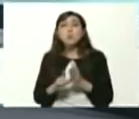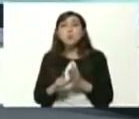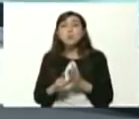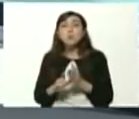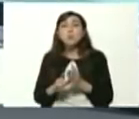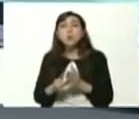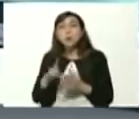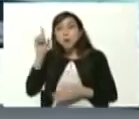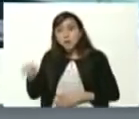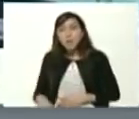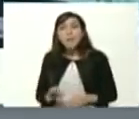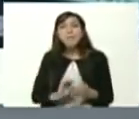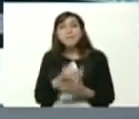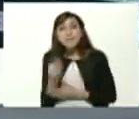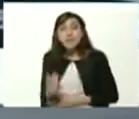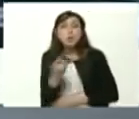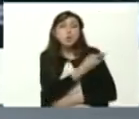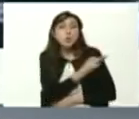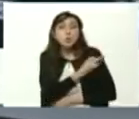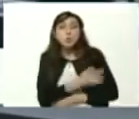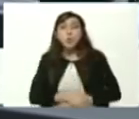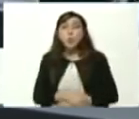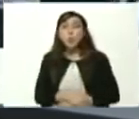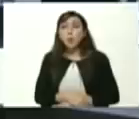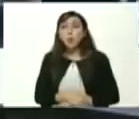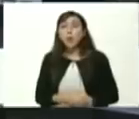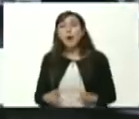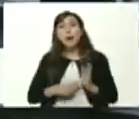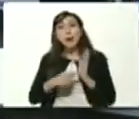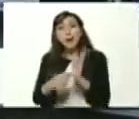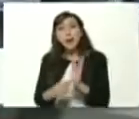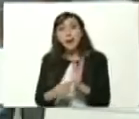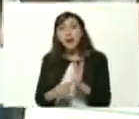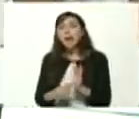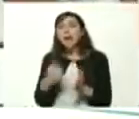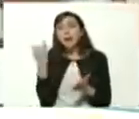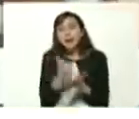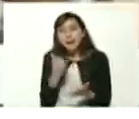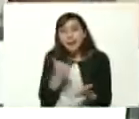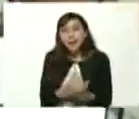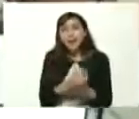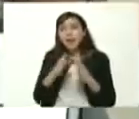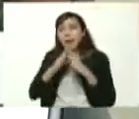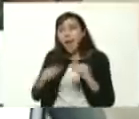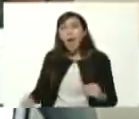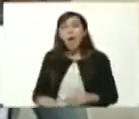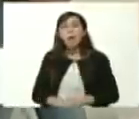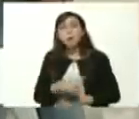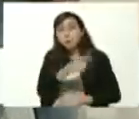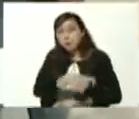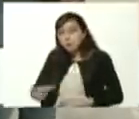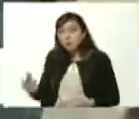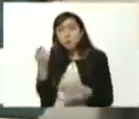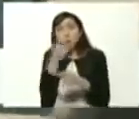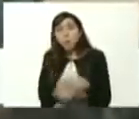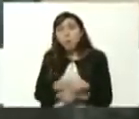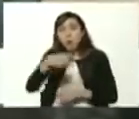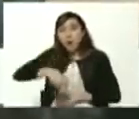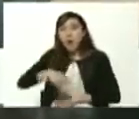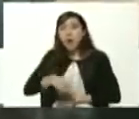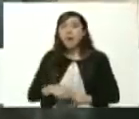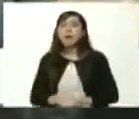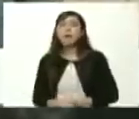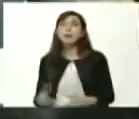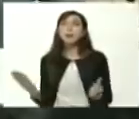Venezolana de Estudiantes Universitarios pues le hacen el registro a todos nuestros bachilleres de acá de la